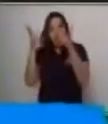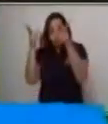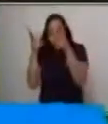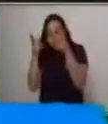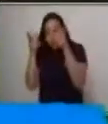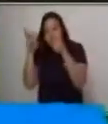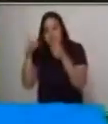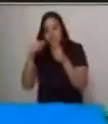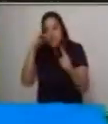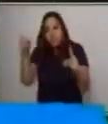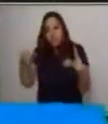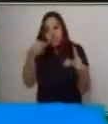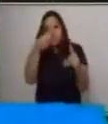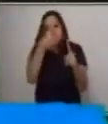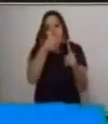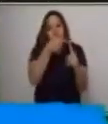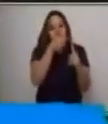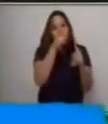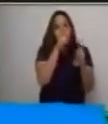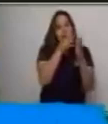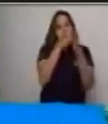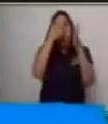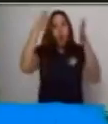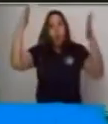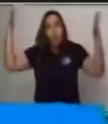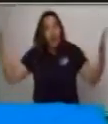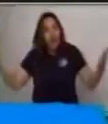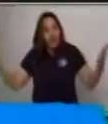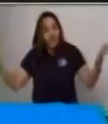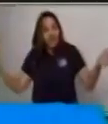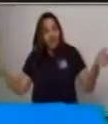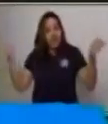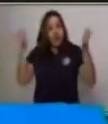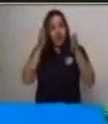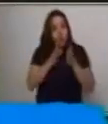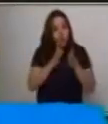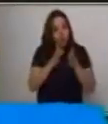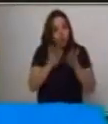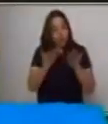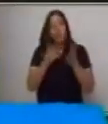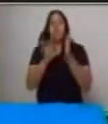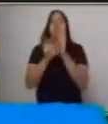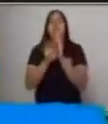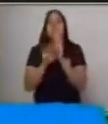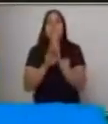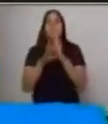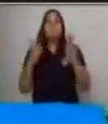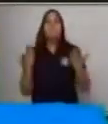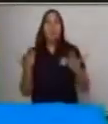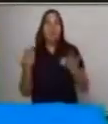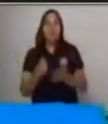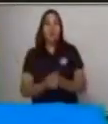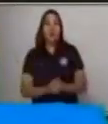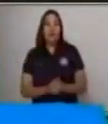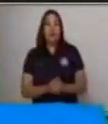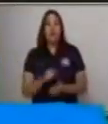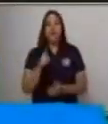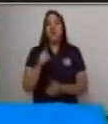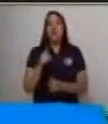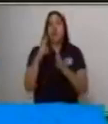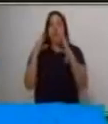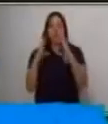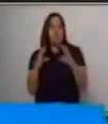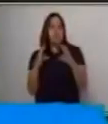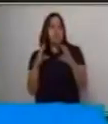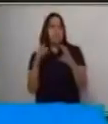general a lo particular. Por ejemplo, vamos a hacer un ejemplo aquí. Primero, con este objeto.